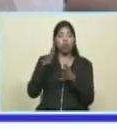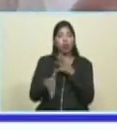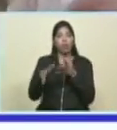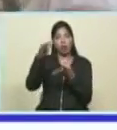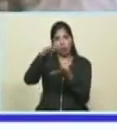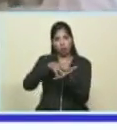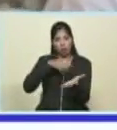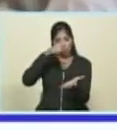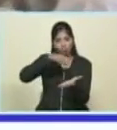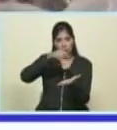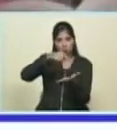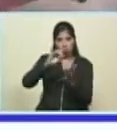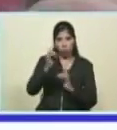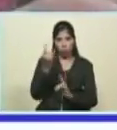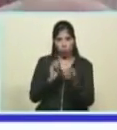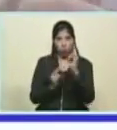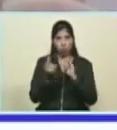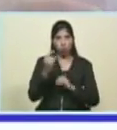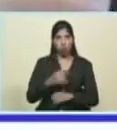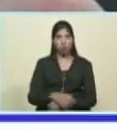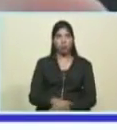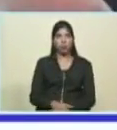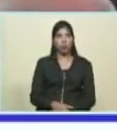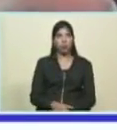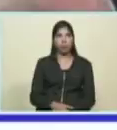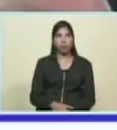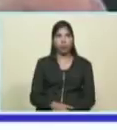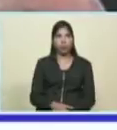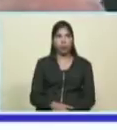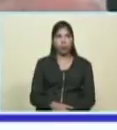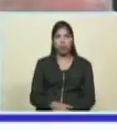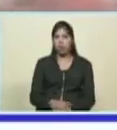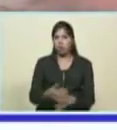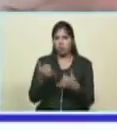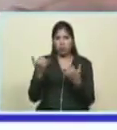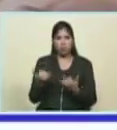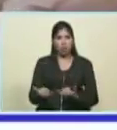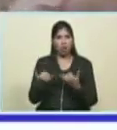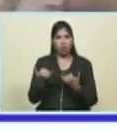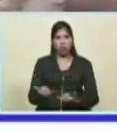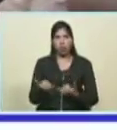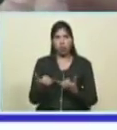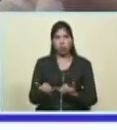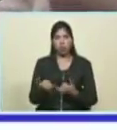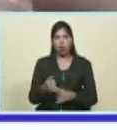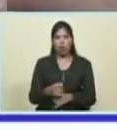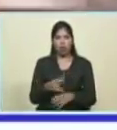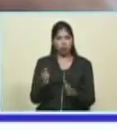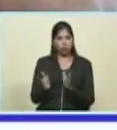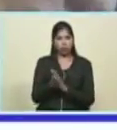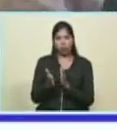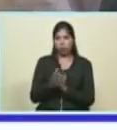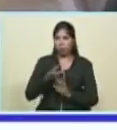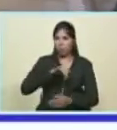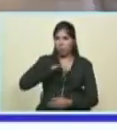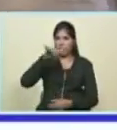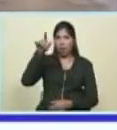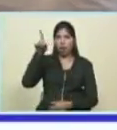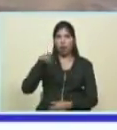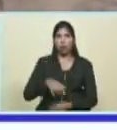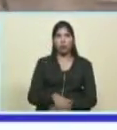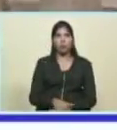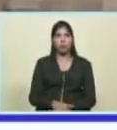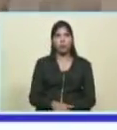el ministro castro soteldo debe salir pronto pronto muy pronto apenas son 10 horas castro soteldo castro soteldo es